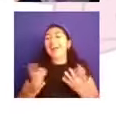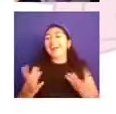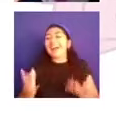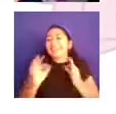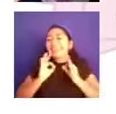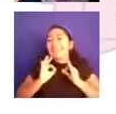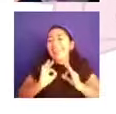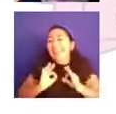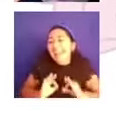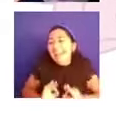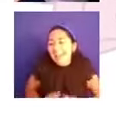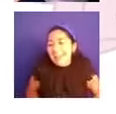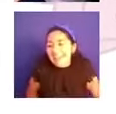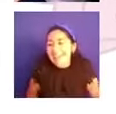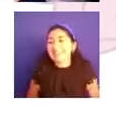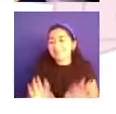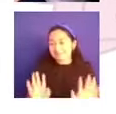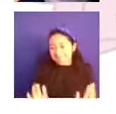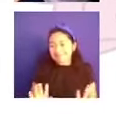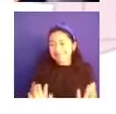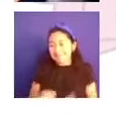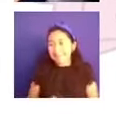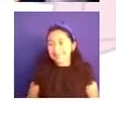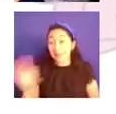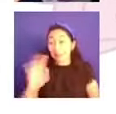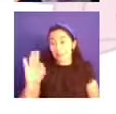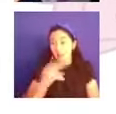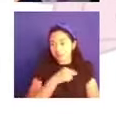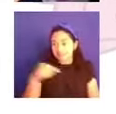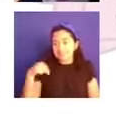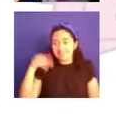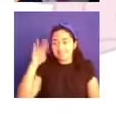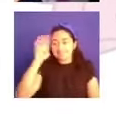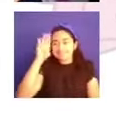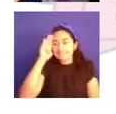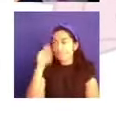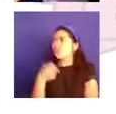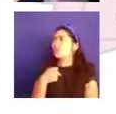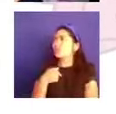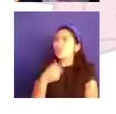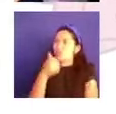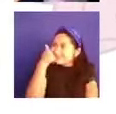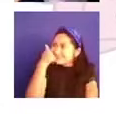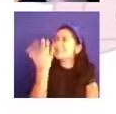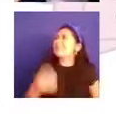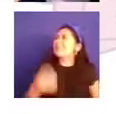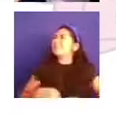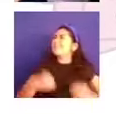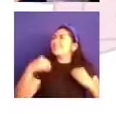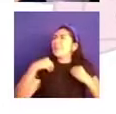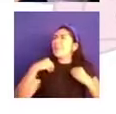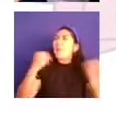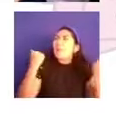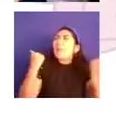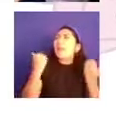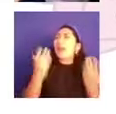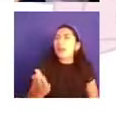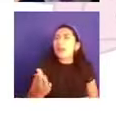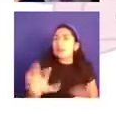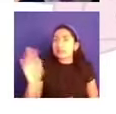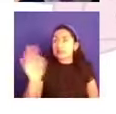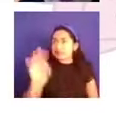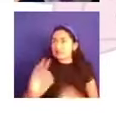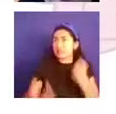experiencia. Preguntarles, preguntarnos, ¿para qué? Todo en la vida pasa para algo, hay que lograrlo